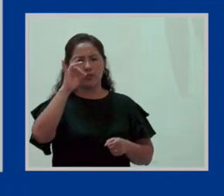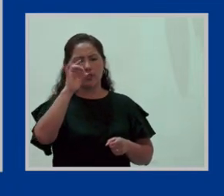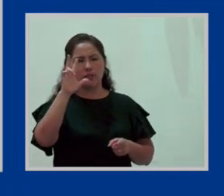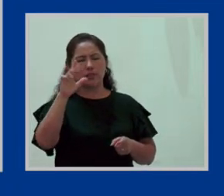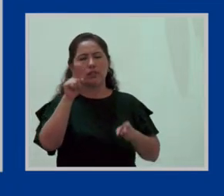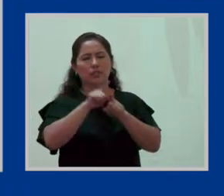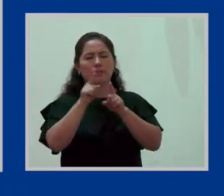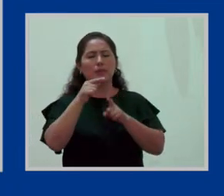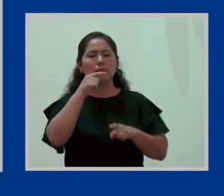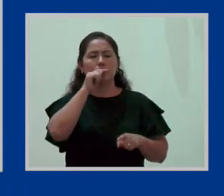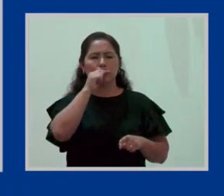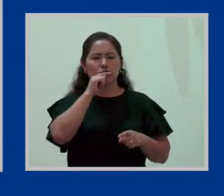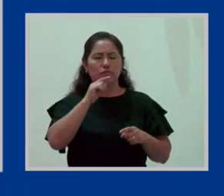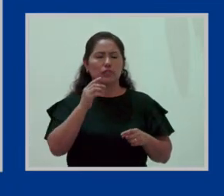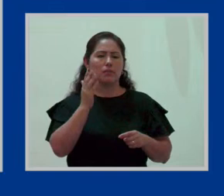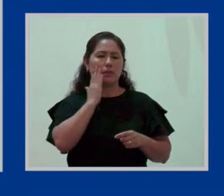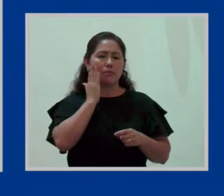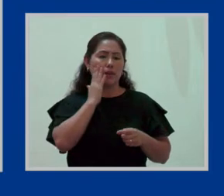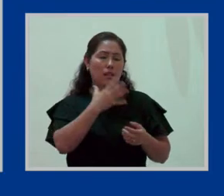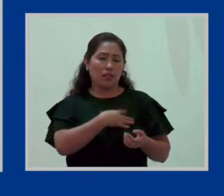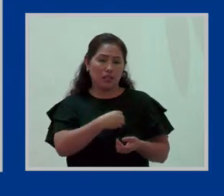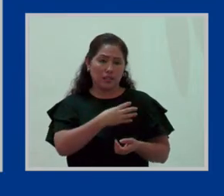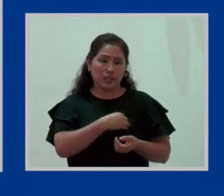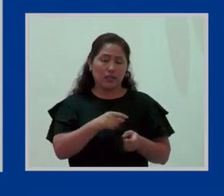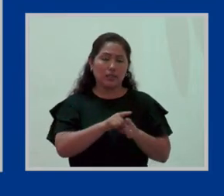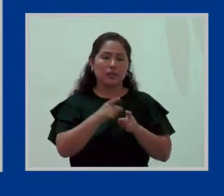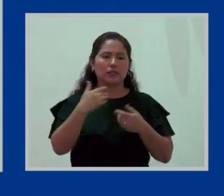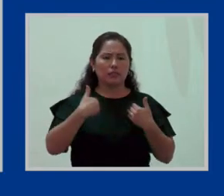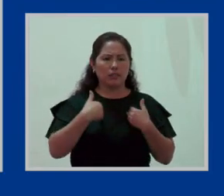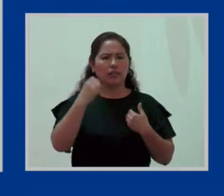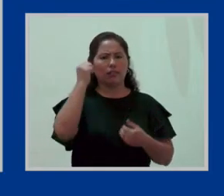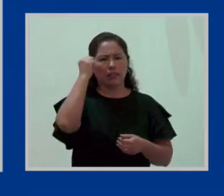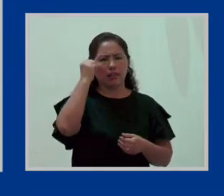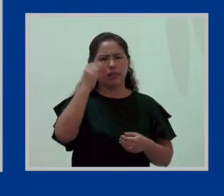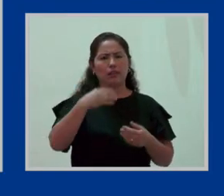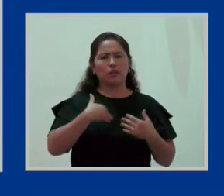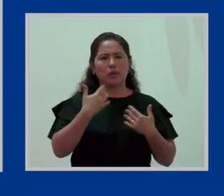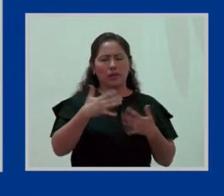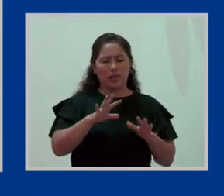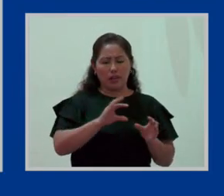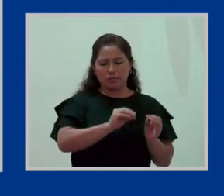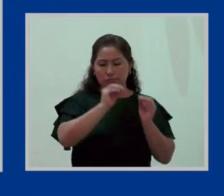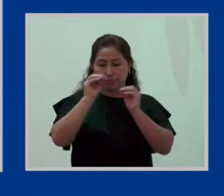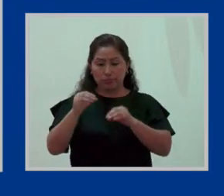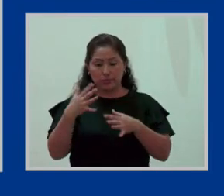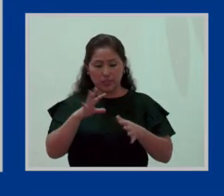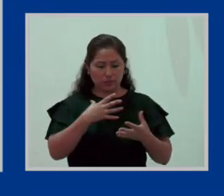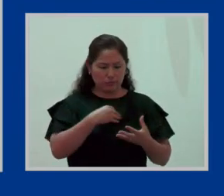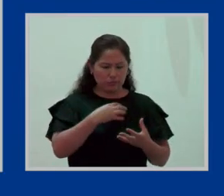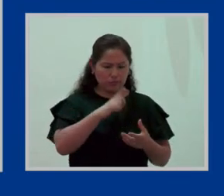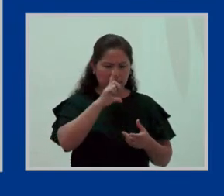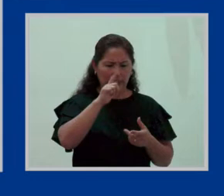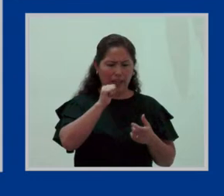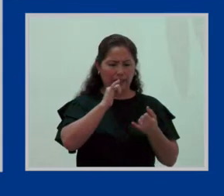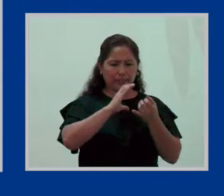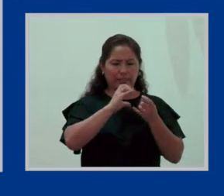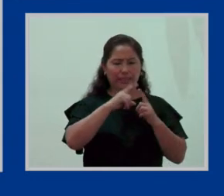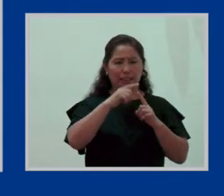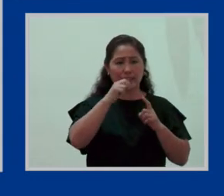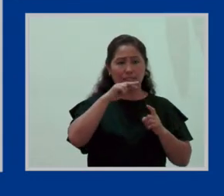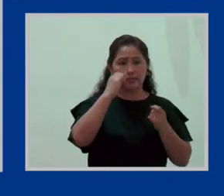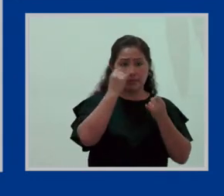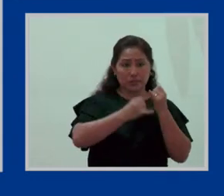gestantes, las madres lactantes, tienen derecho a que puedan ser reubicadas en sus puestos de trabajo si es que hay